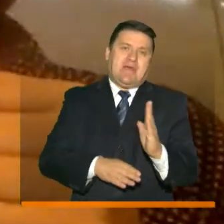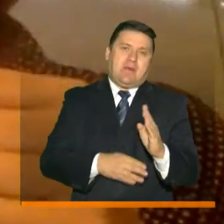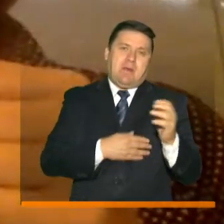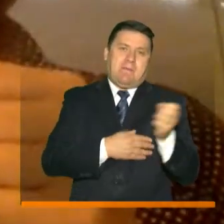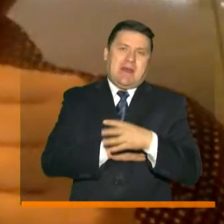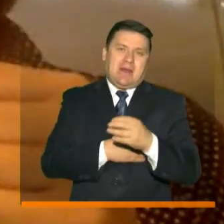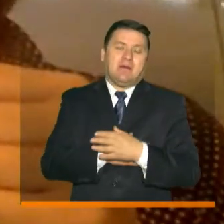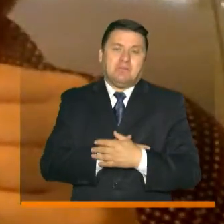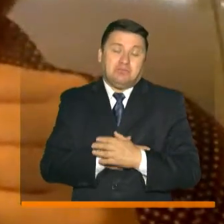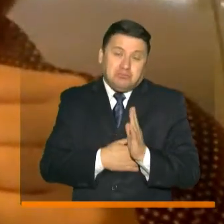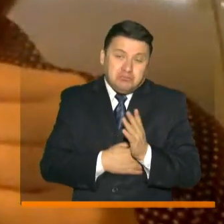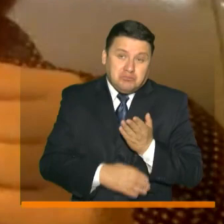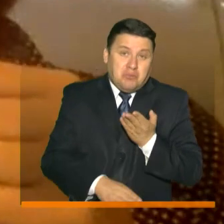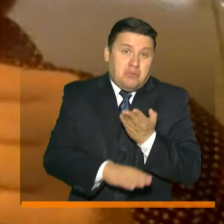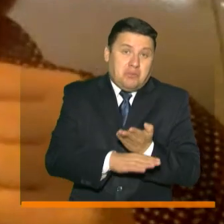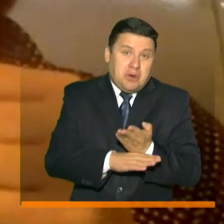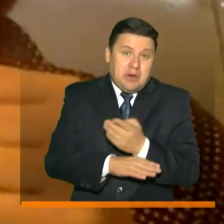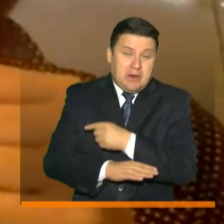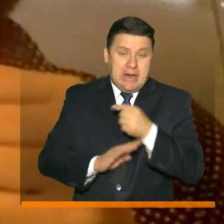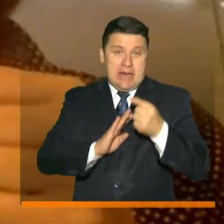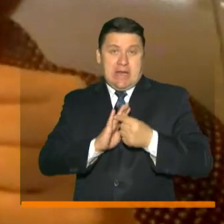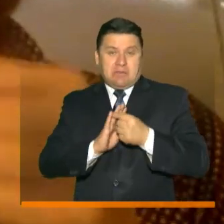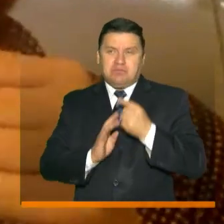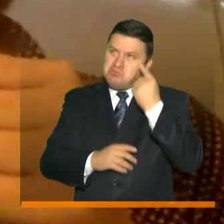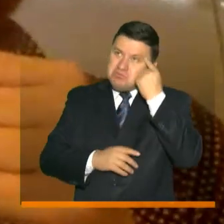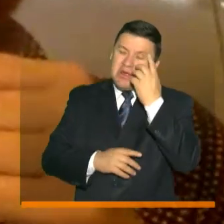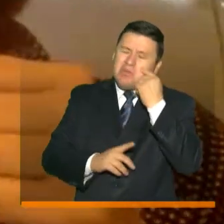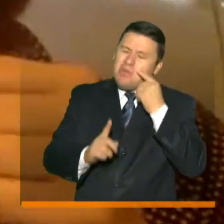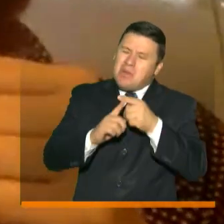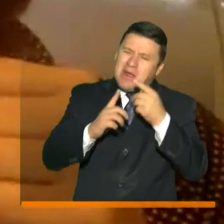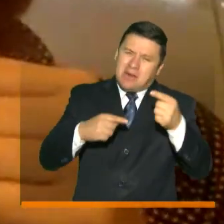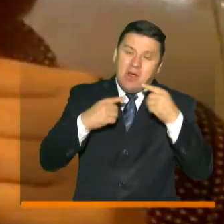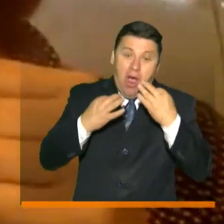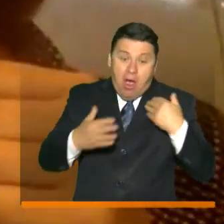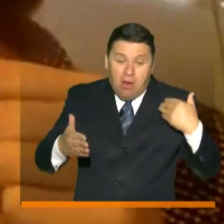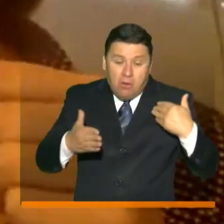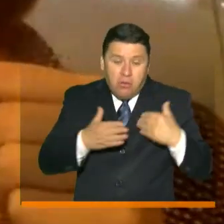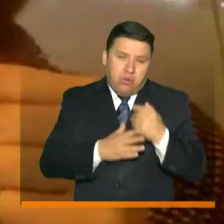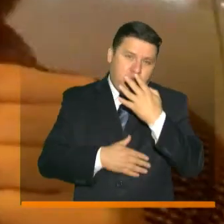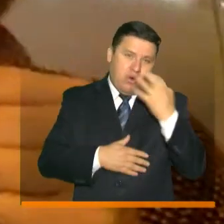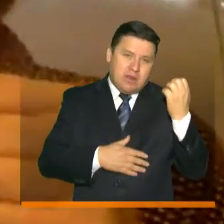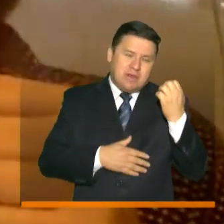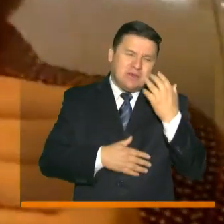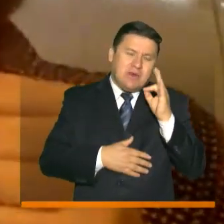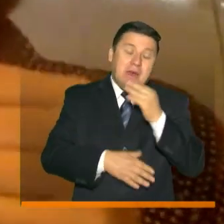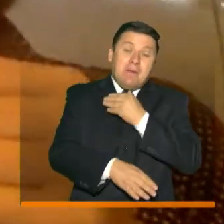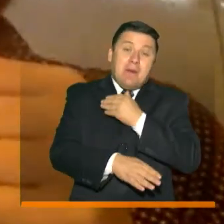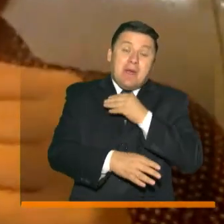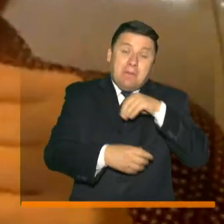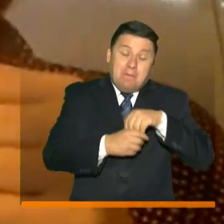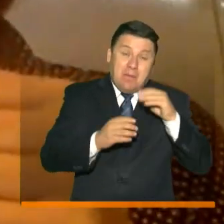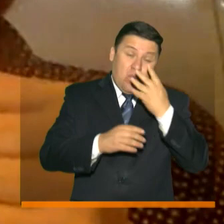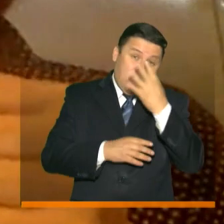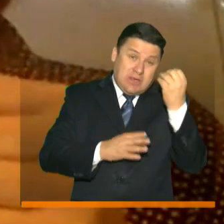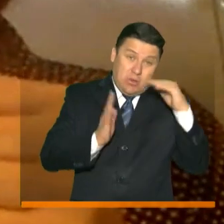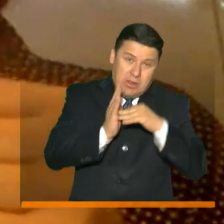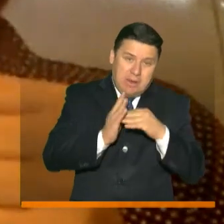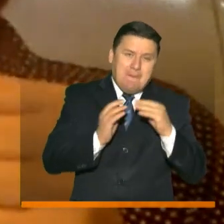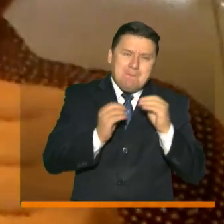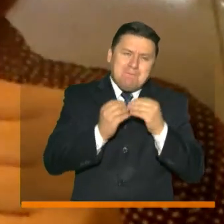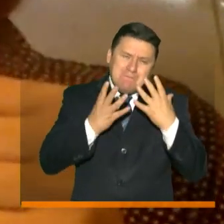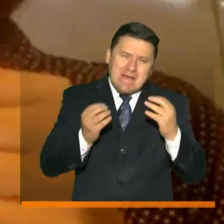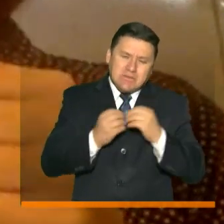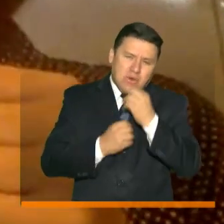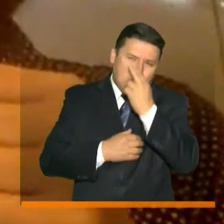mercados se propuso nuestra primera dama y estamos seguros que con la solidaridad de todos vamos a